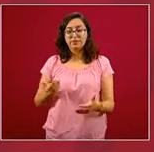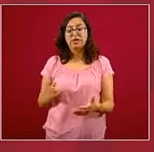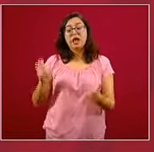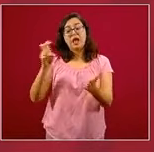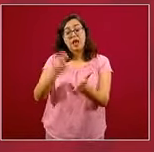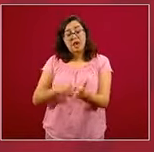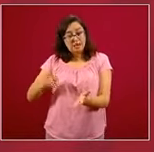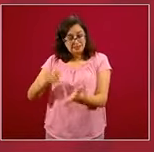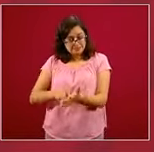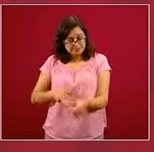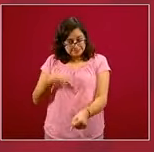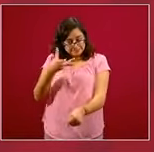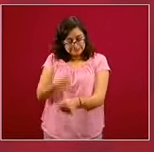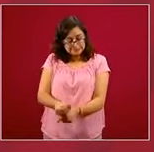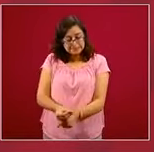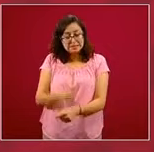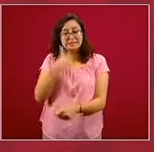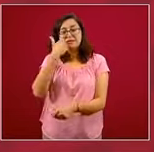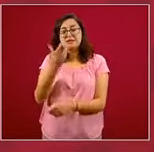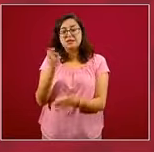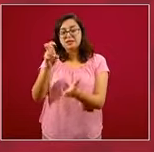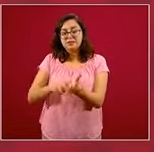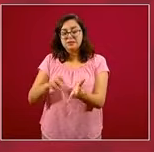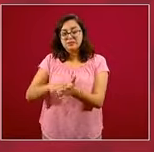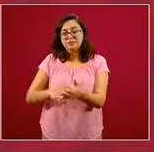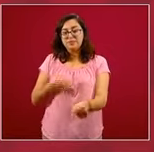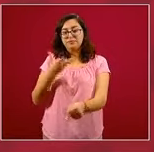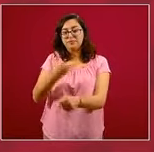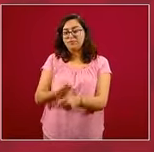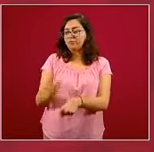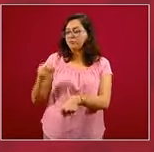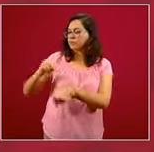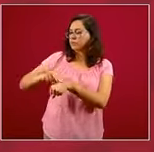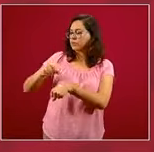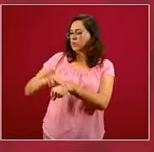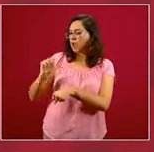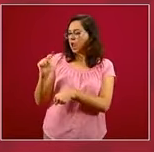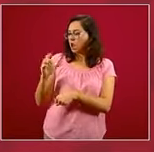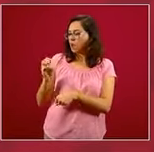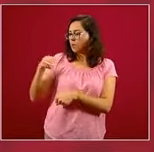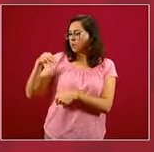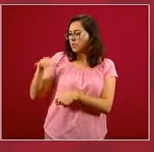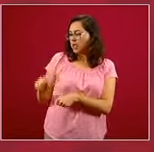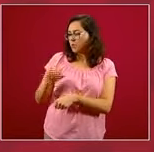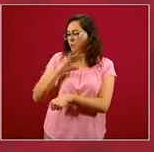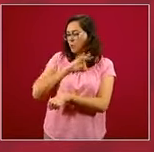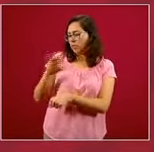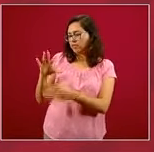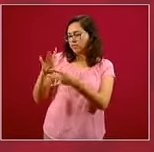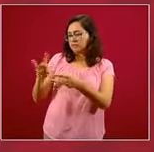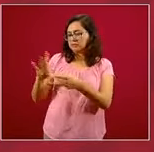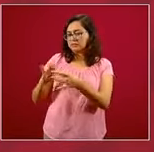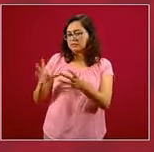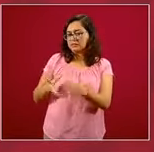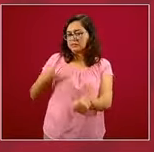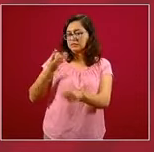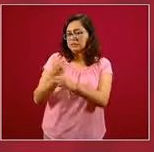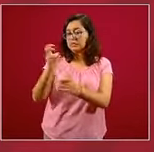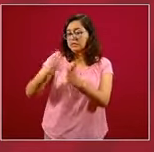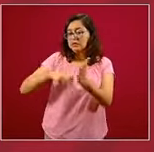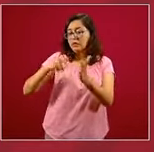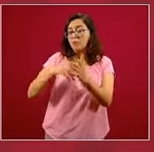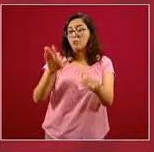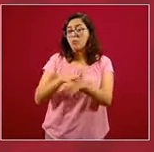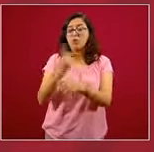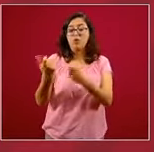Ratas, Fede de Ratas, le pido al doctor Alomía, si nos comenta, había un error en la diapositiva número